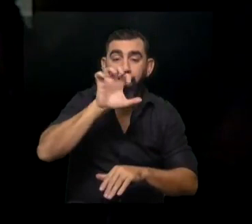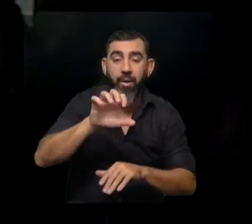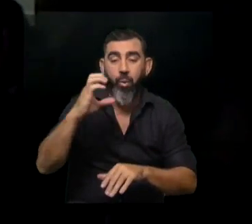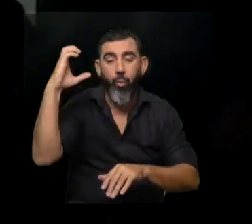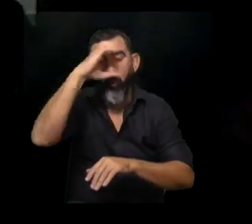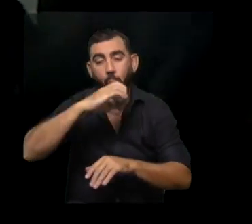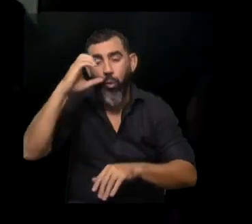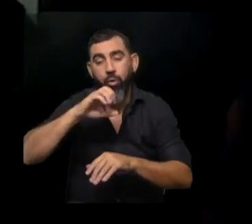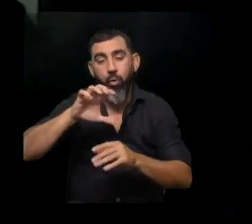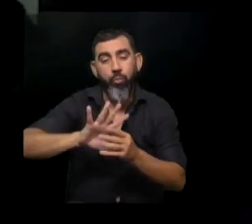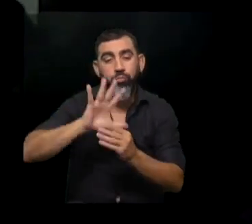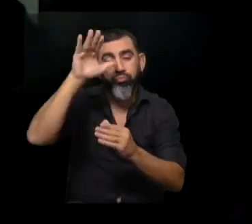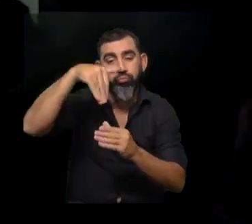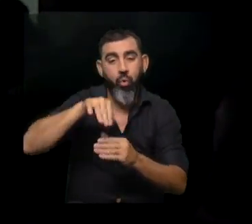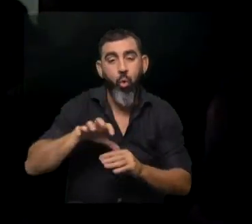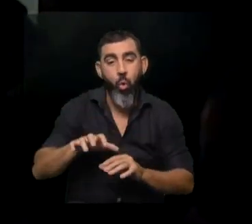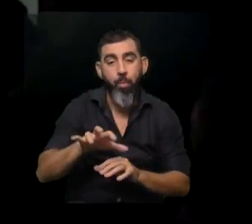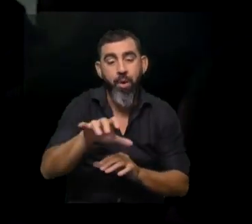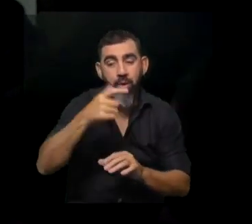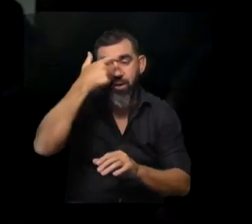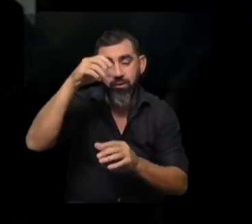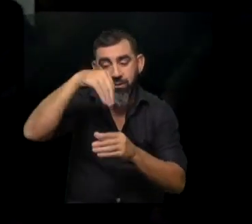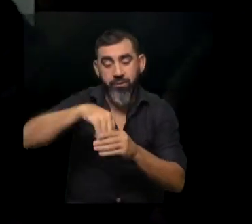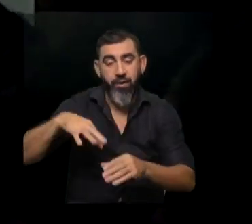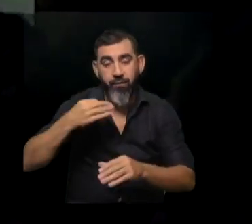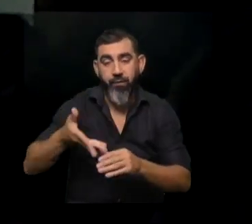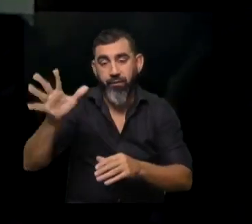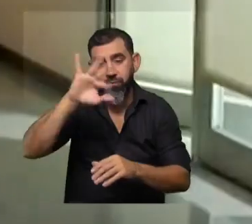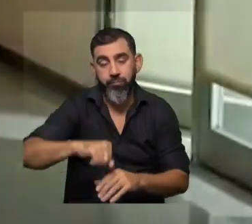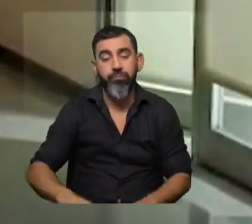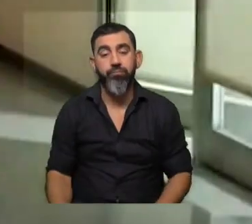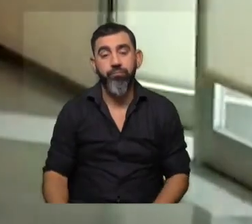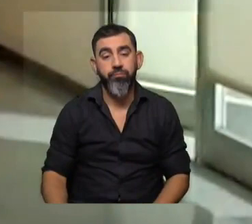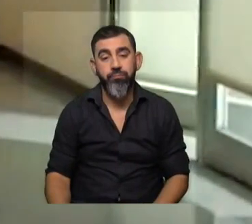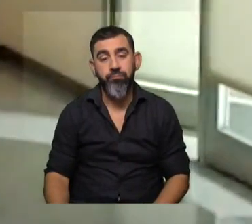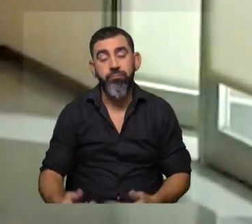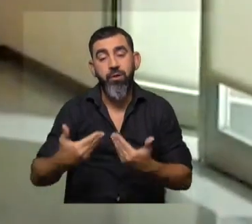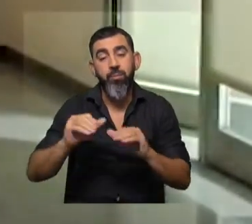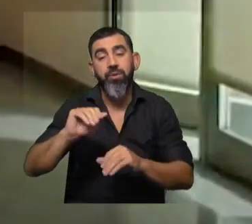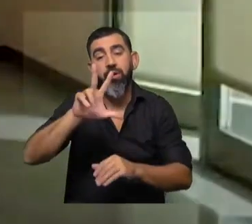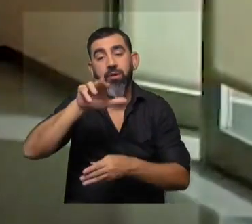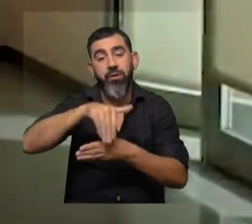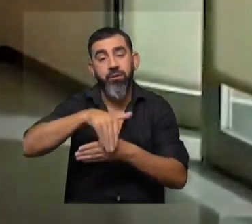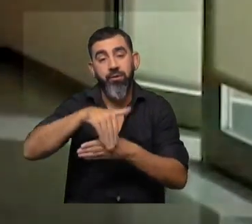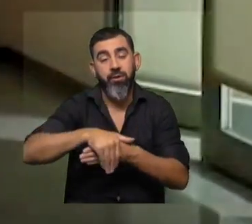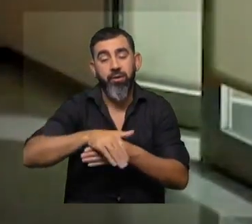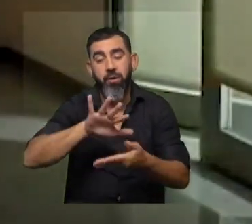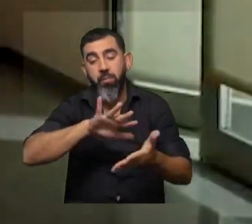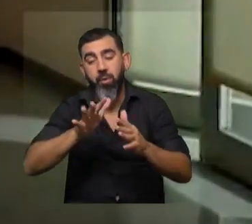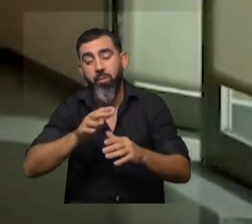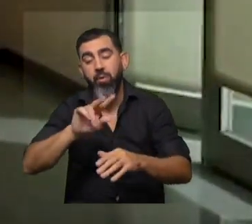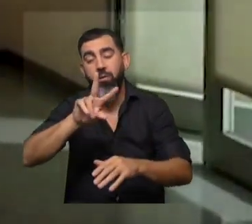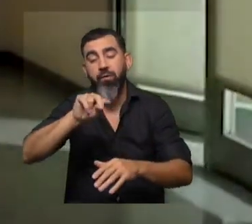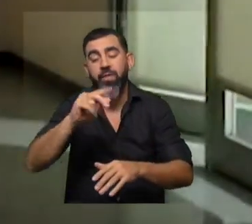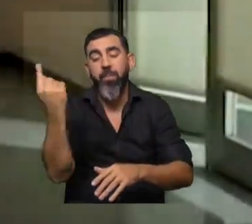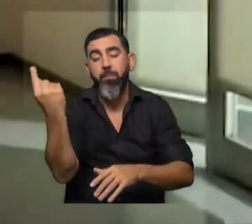curioso hormiguero donde la ciencia es parte de la vida cotidiana. La función comienza a las 15, dura aproximadamente unos